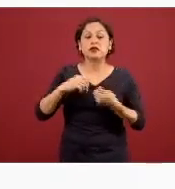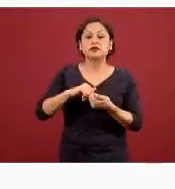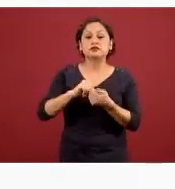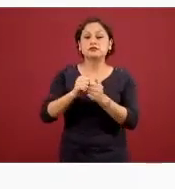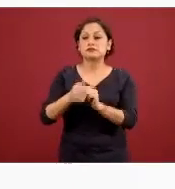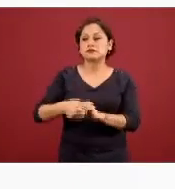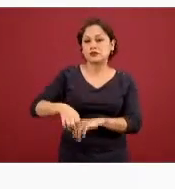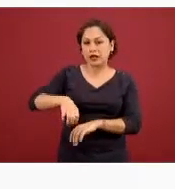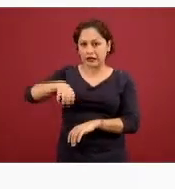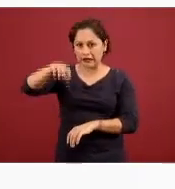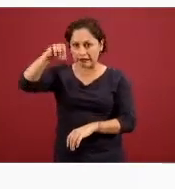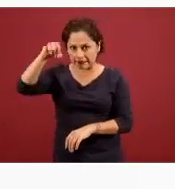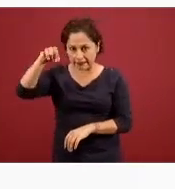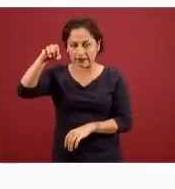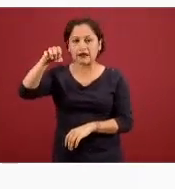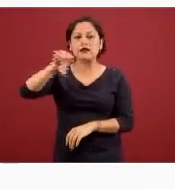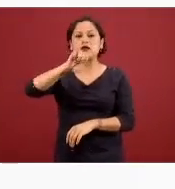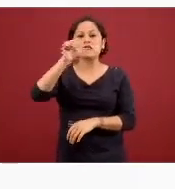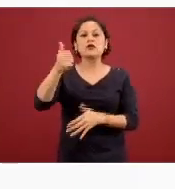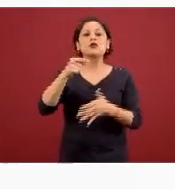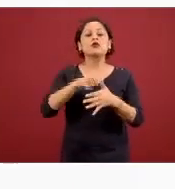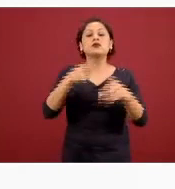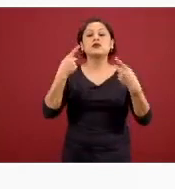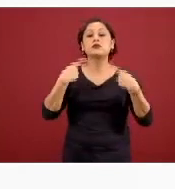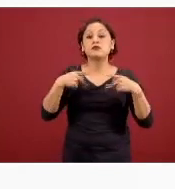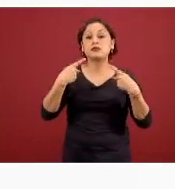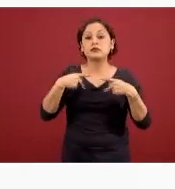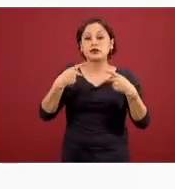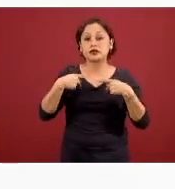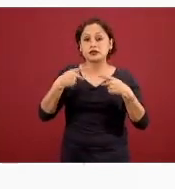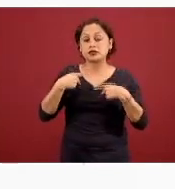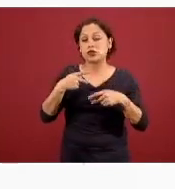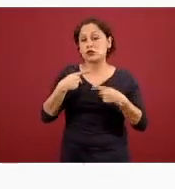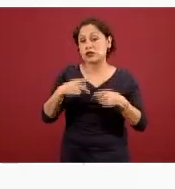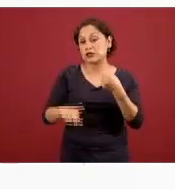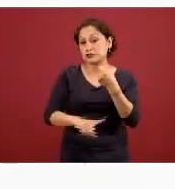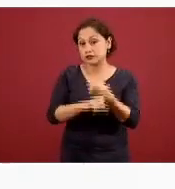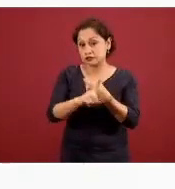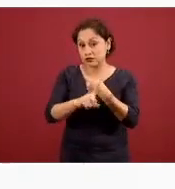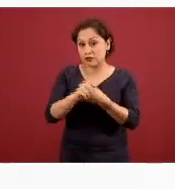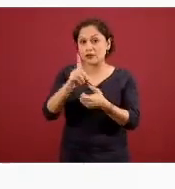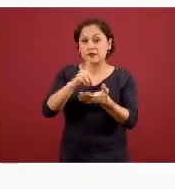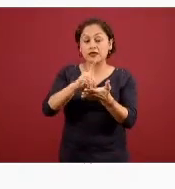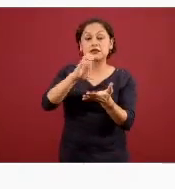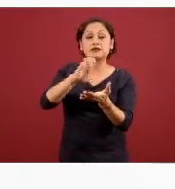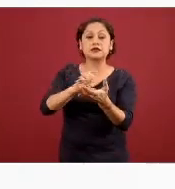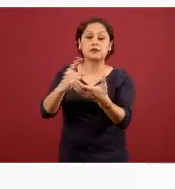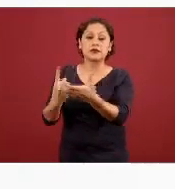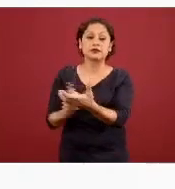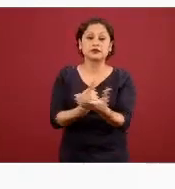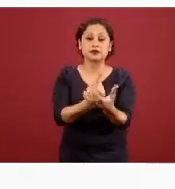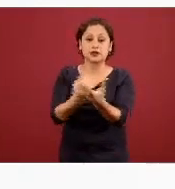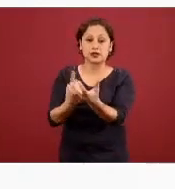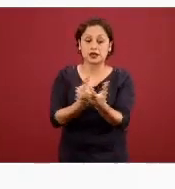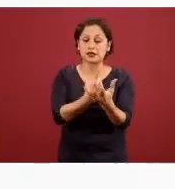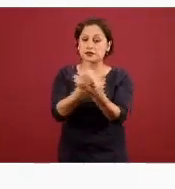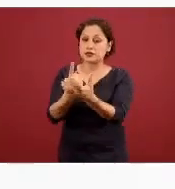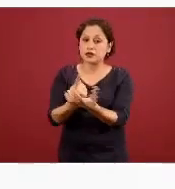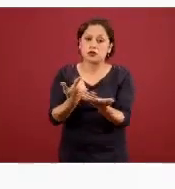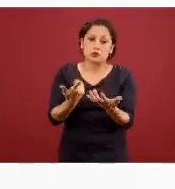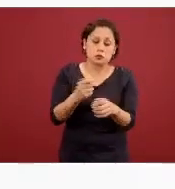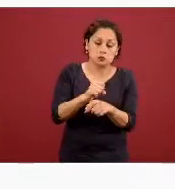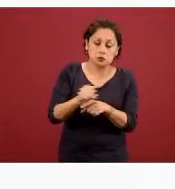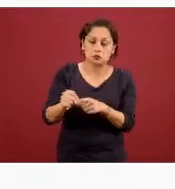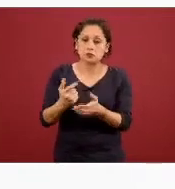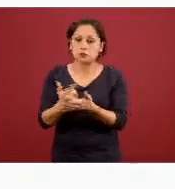mayores tenemos también a los pacientes que tienen un trastorno mental y discapacidad psicosocial en cierto grado las